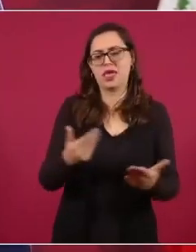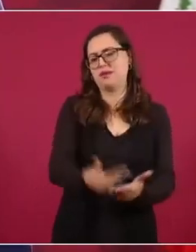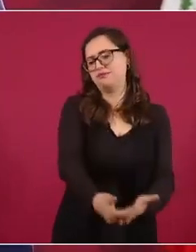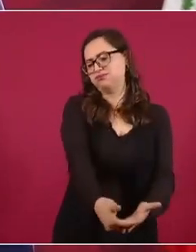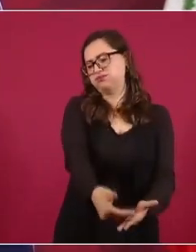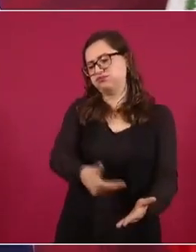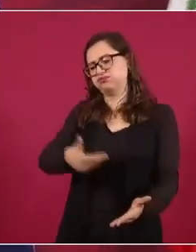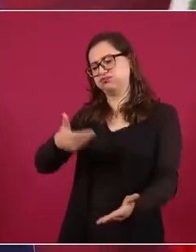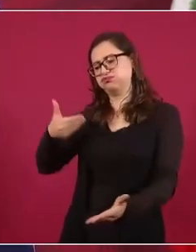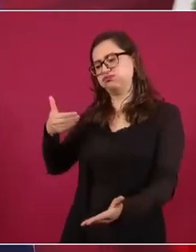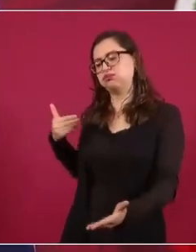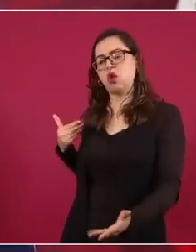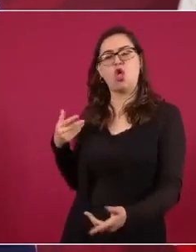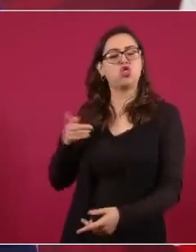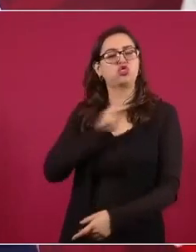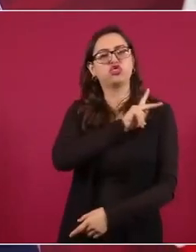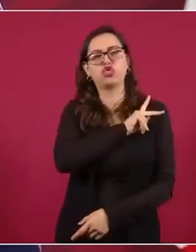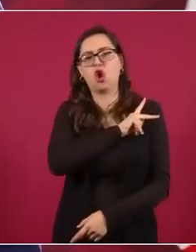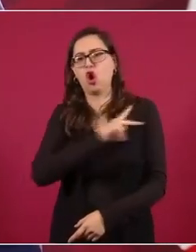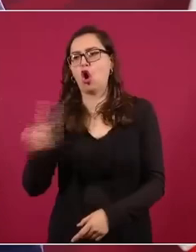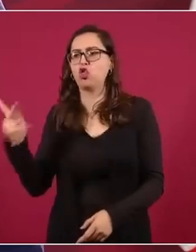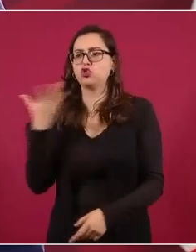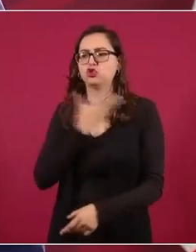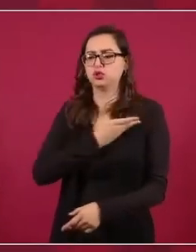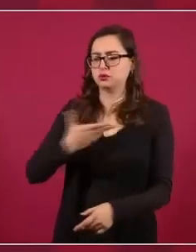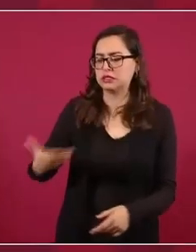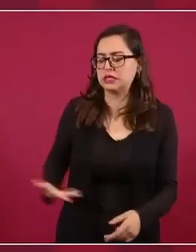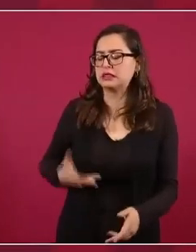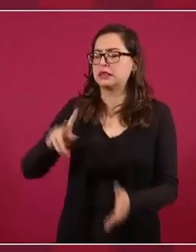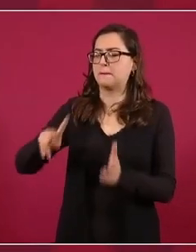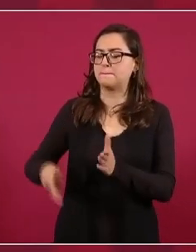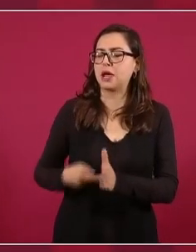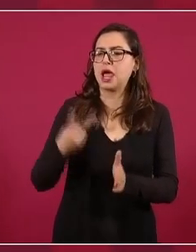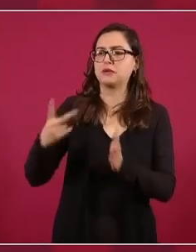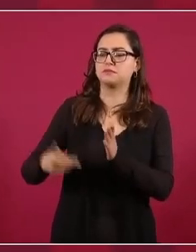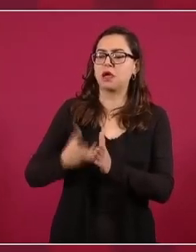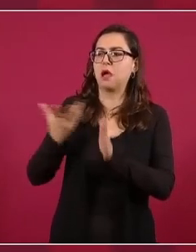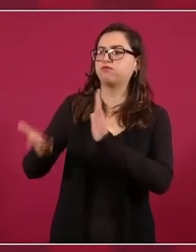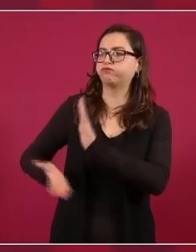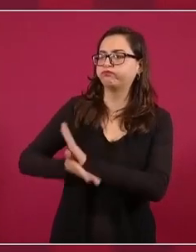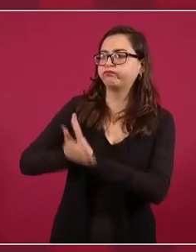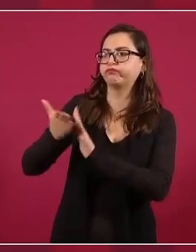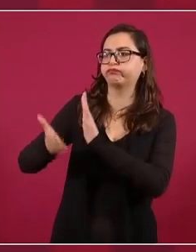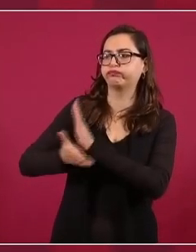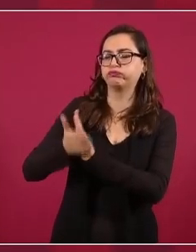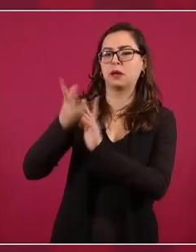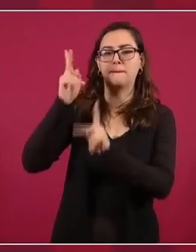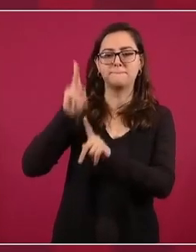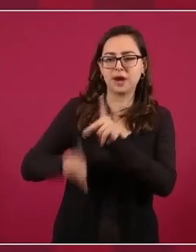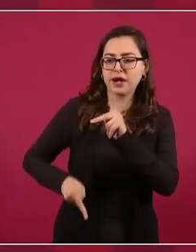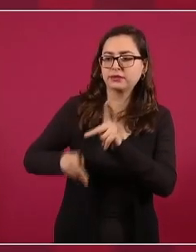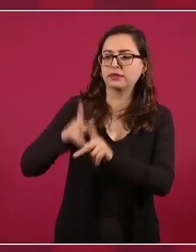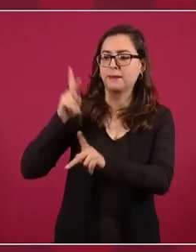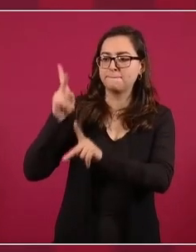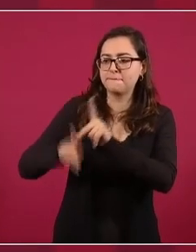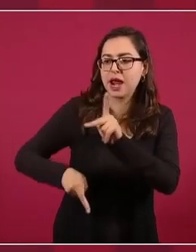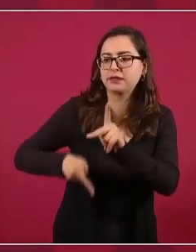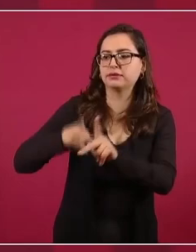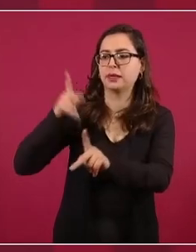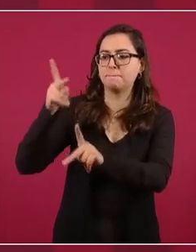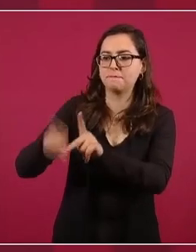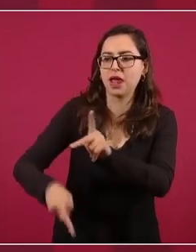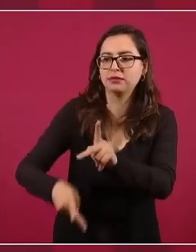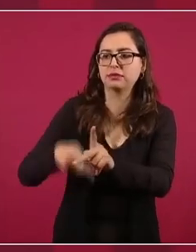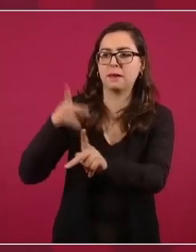finado Bush, su hijo,